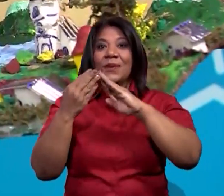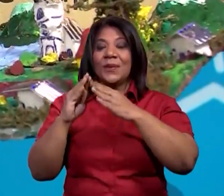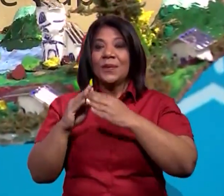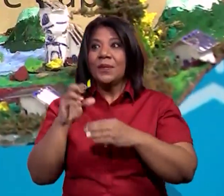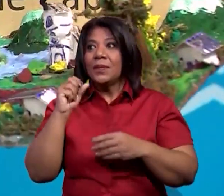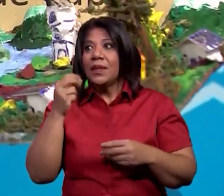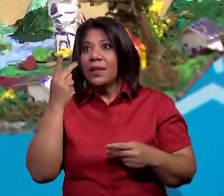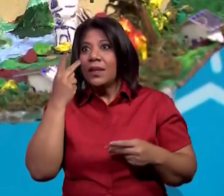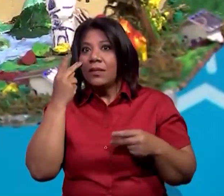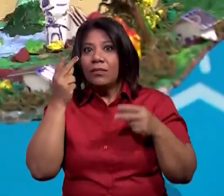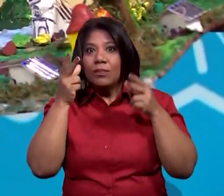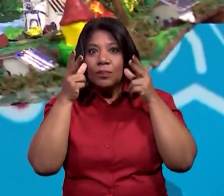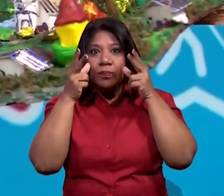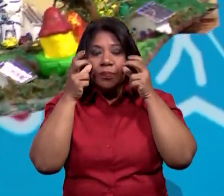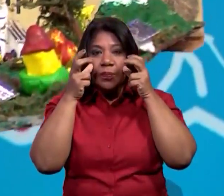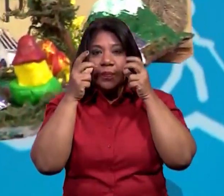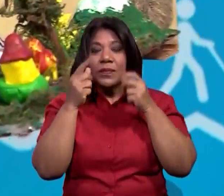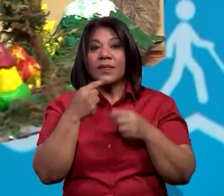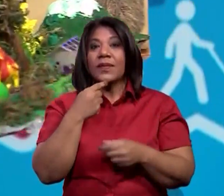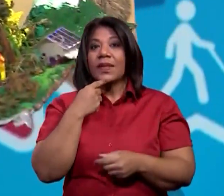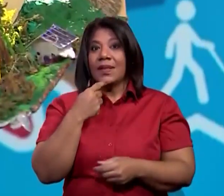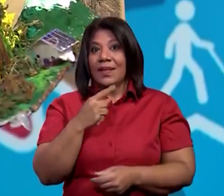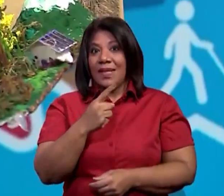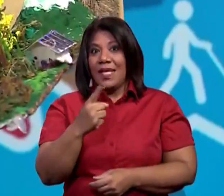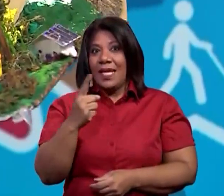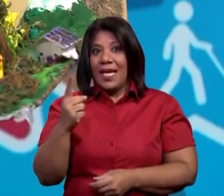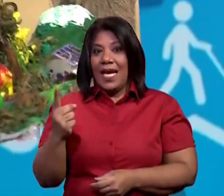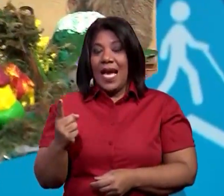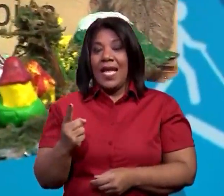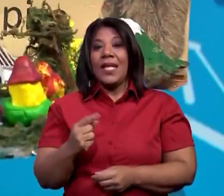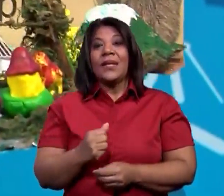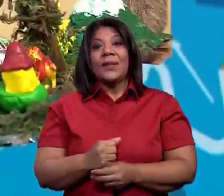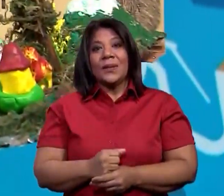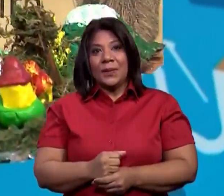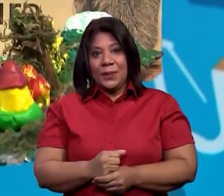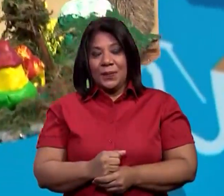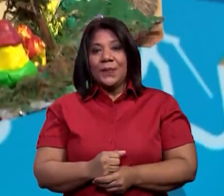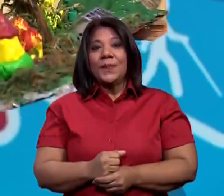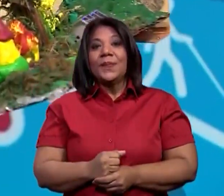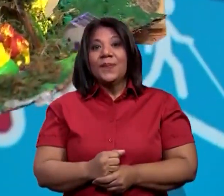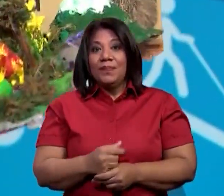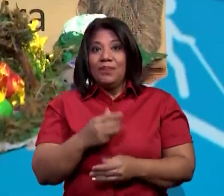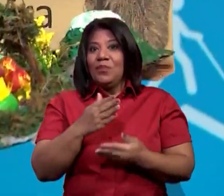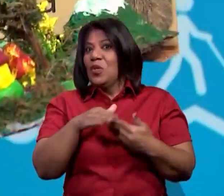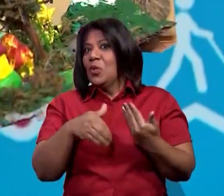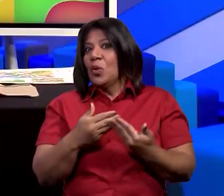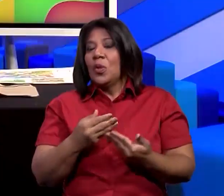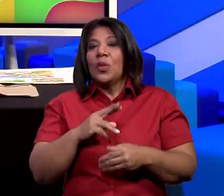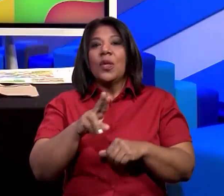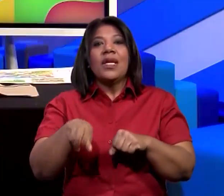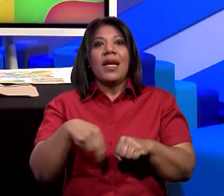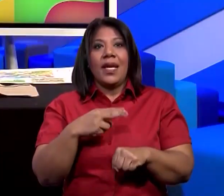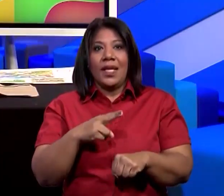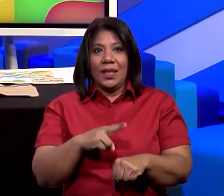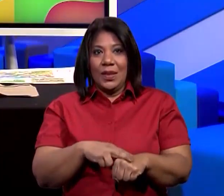observar y mencionar cada uno de los elementos naturales.